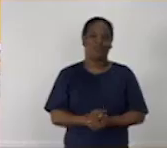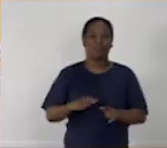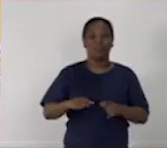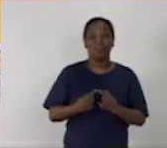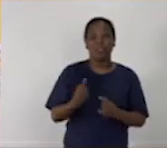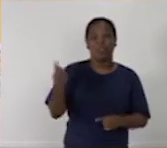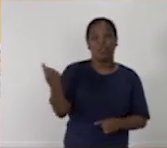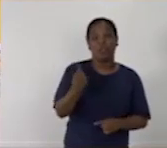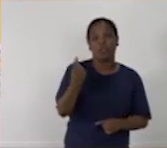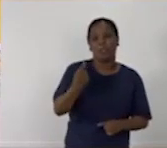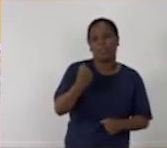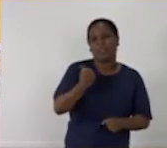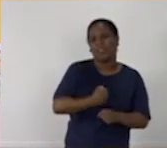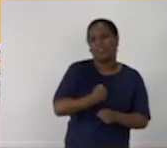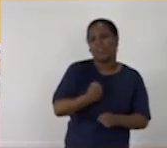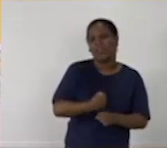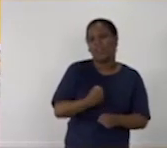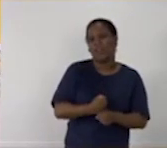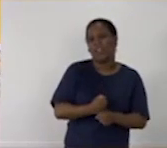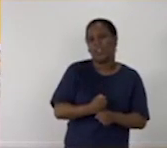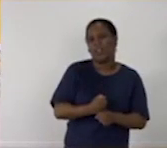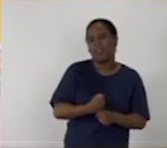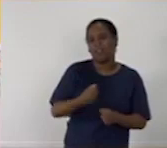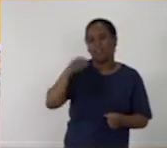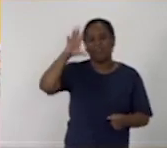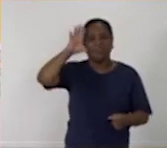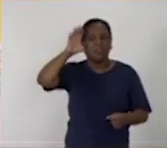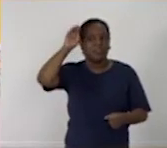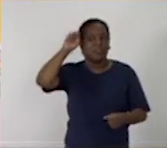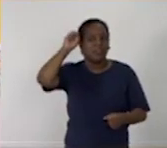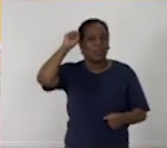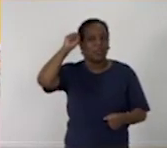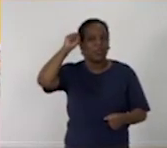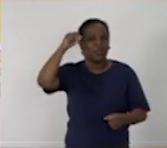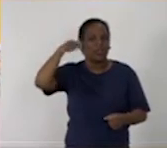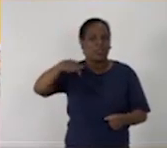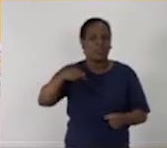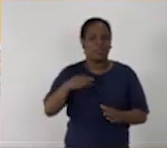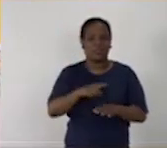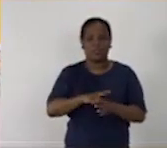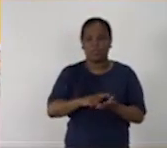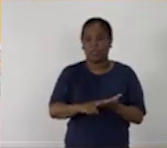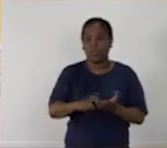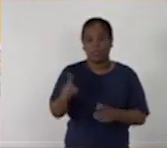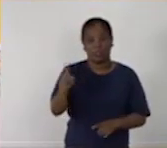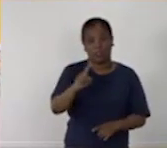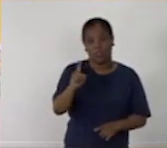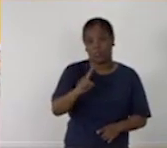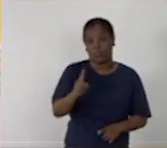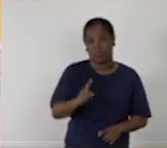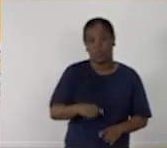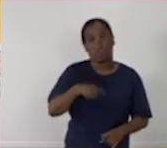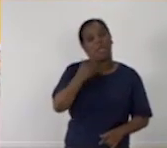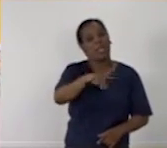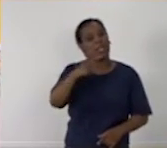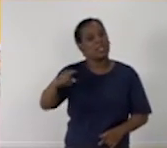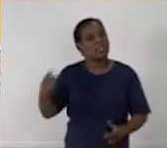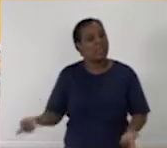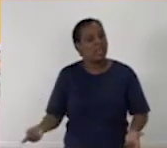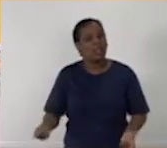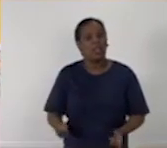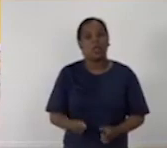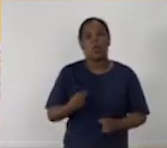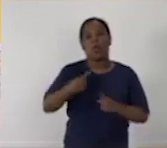¿Pero solamente trabajarán ustedes la comprensión en esta semana? Por supuesto que no. También